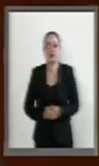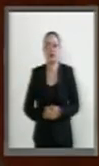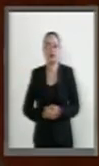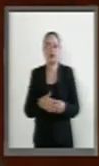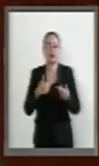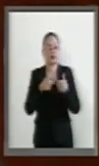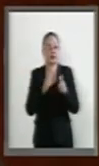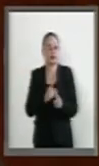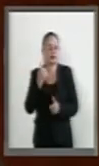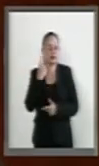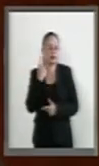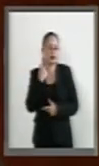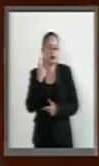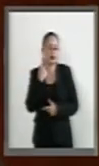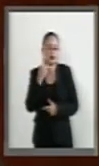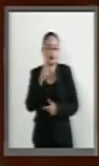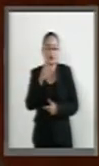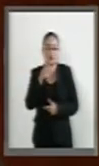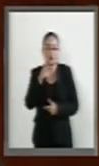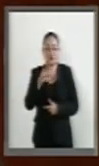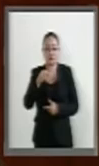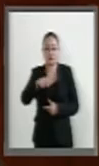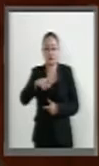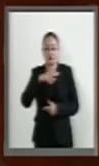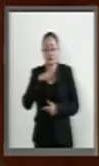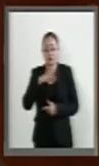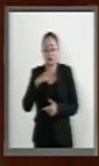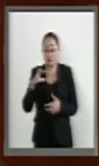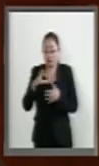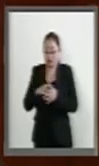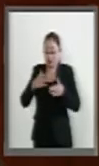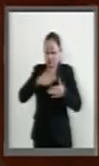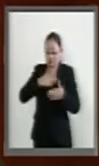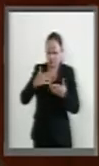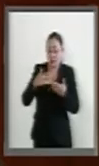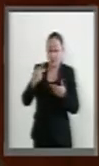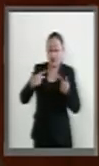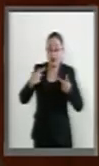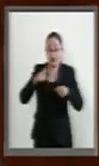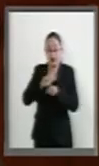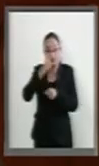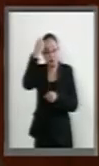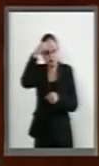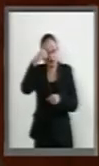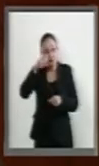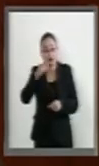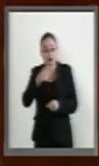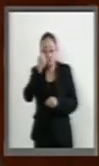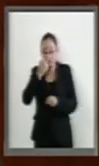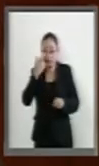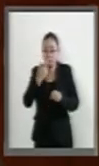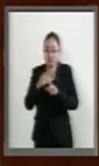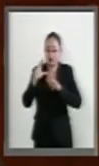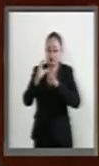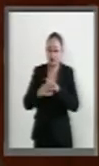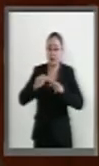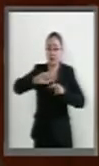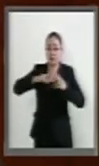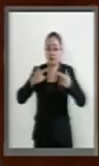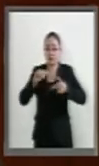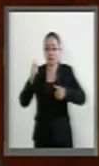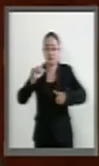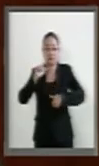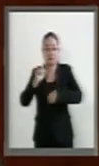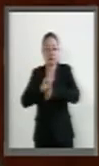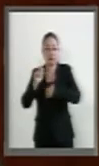parlamentario del PRI y en lo personal como secretaria de la Comisión de Relaciones Exteriores América